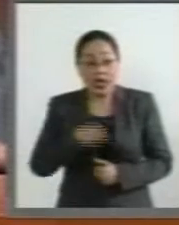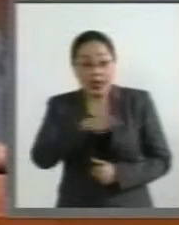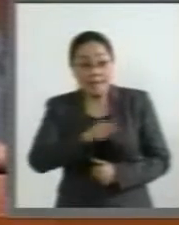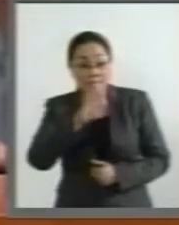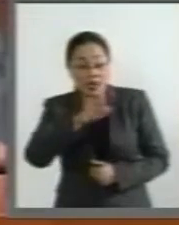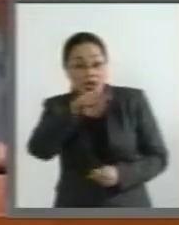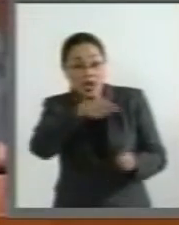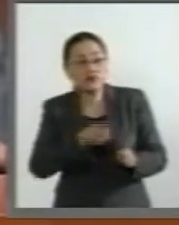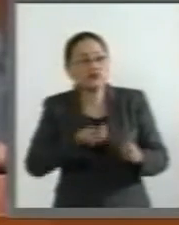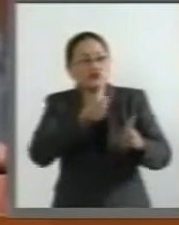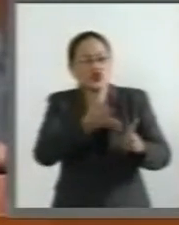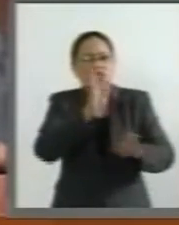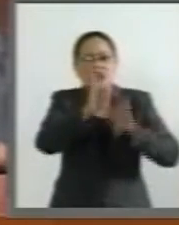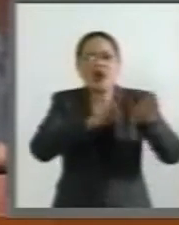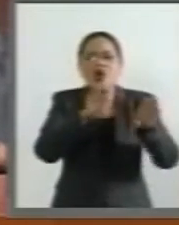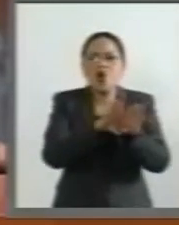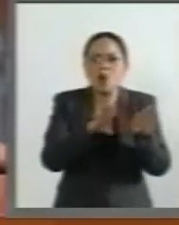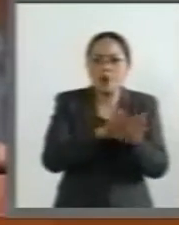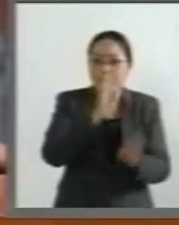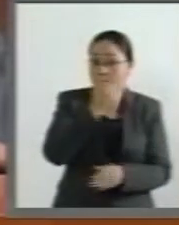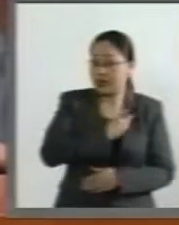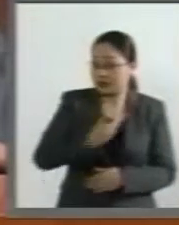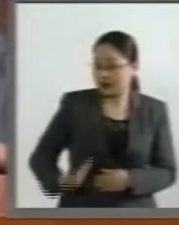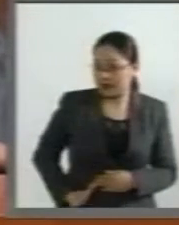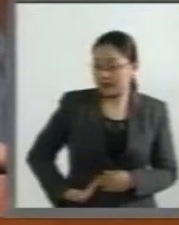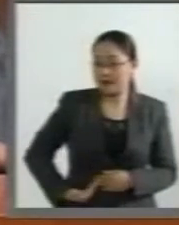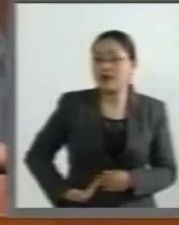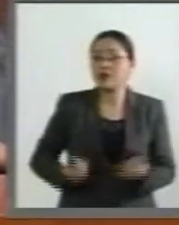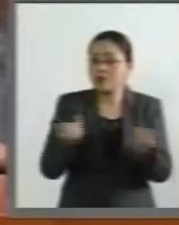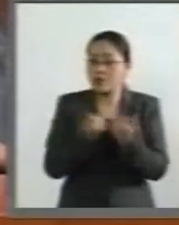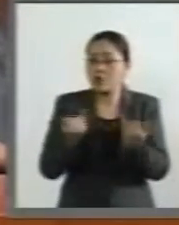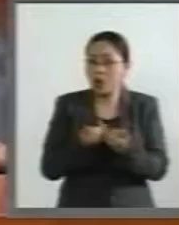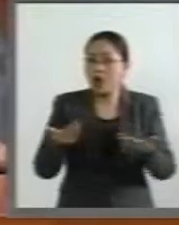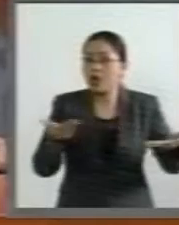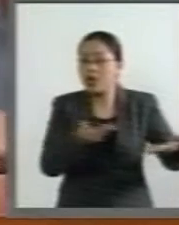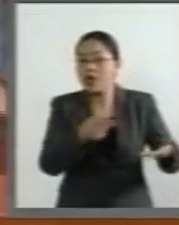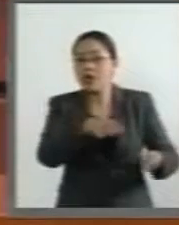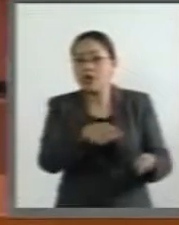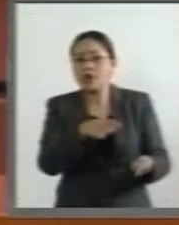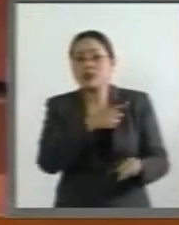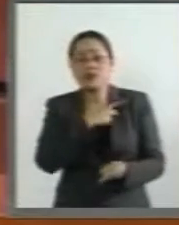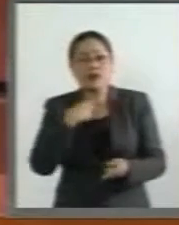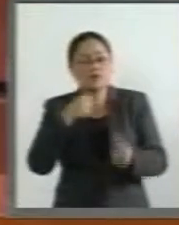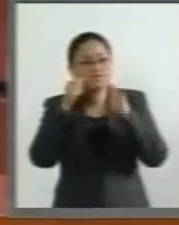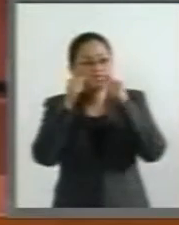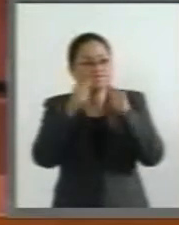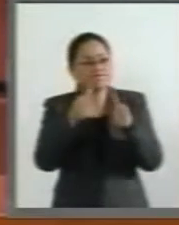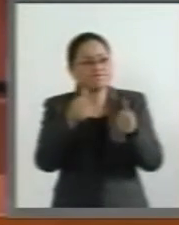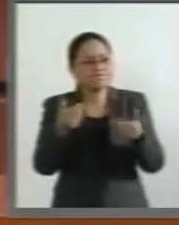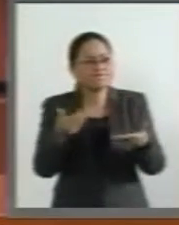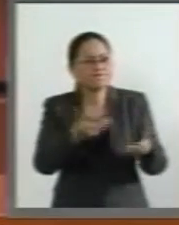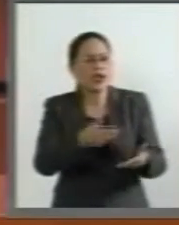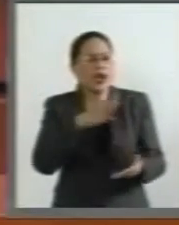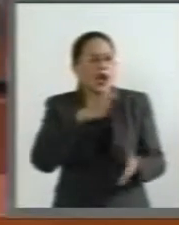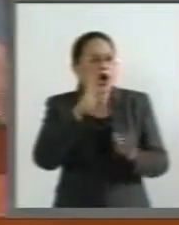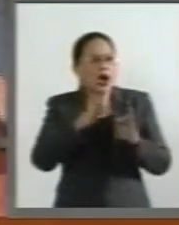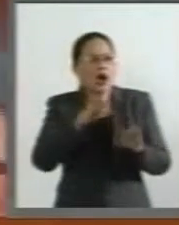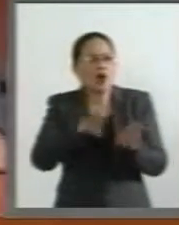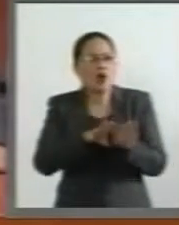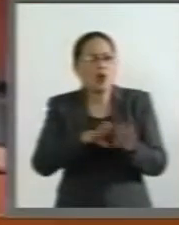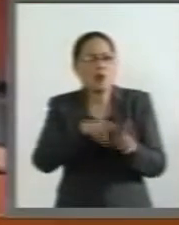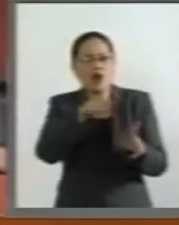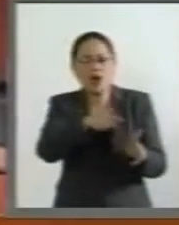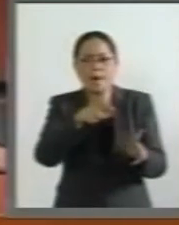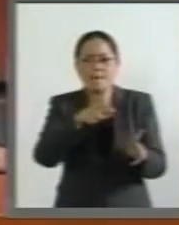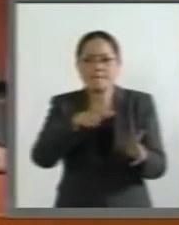Estado, que no se le debería atender y se le debería de haber considerado